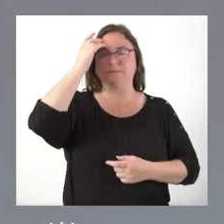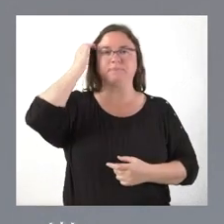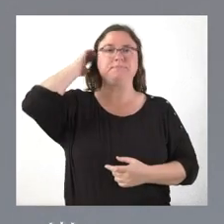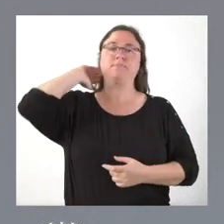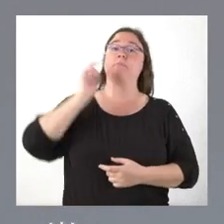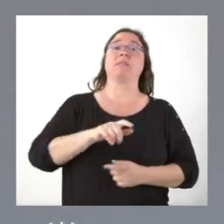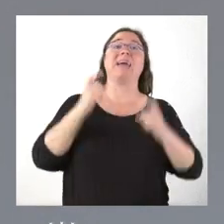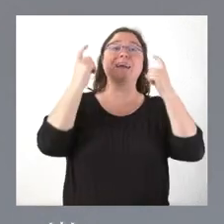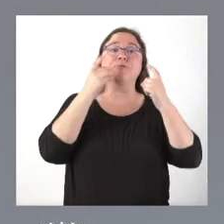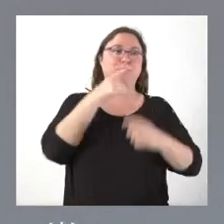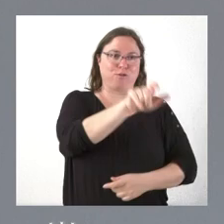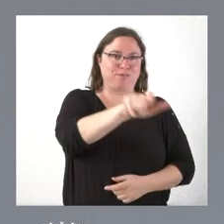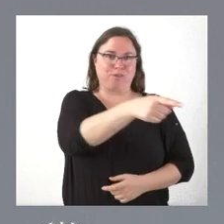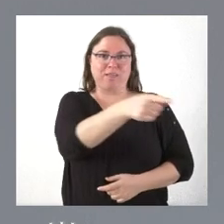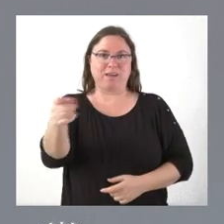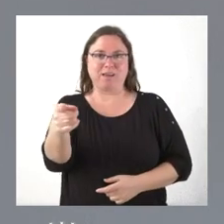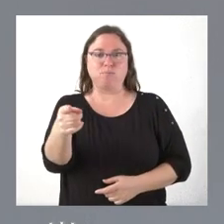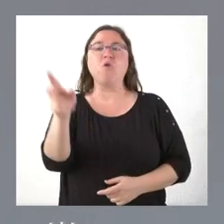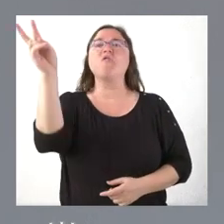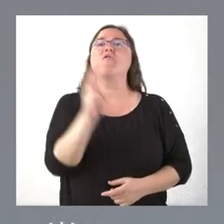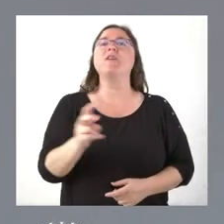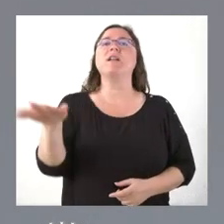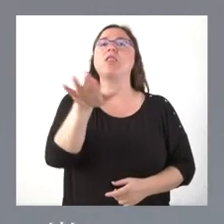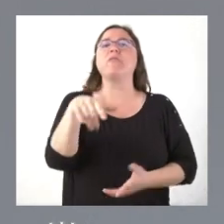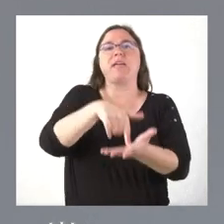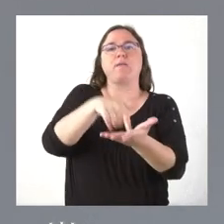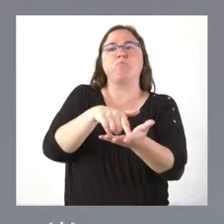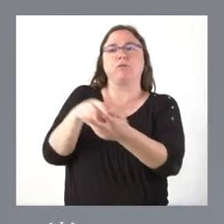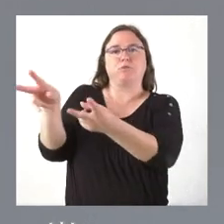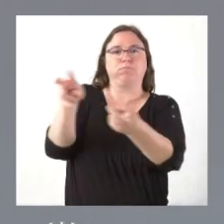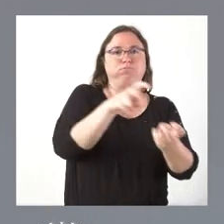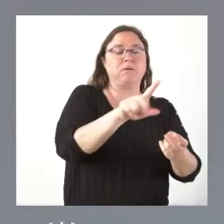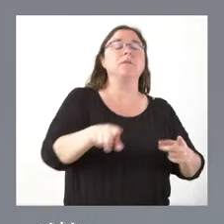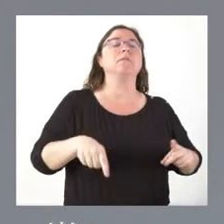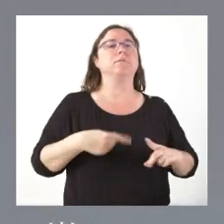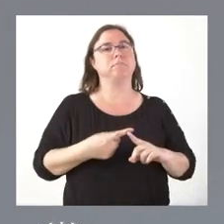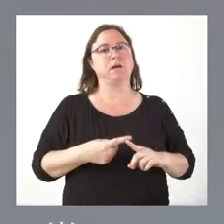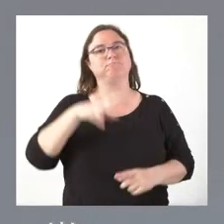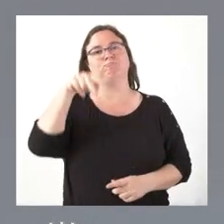ciudadanos que eso supone. Porque sale de los impuestos, pero a la vez es una cantidad